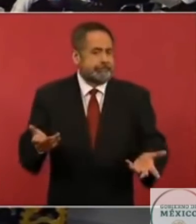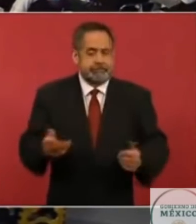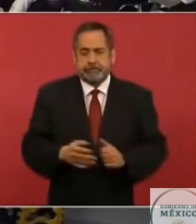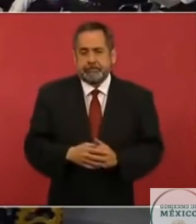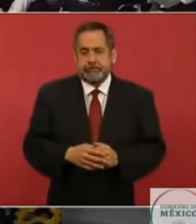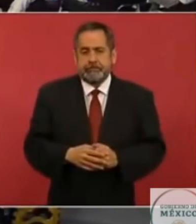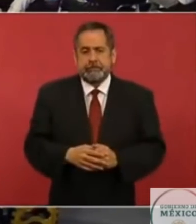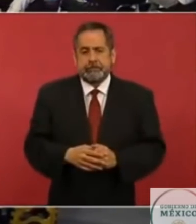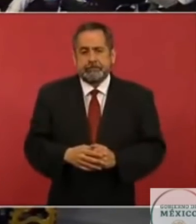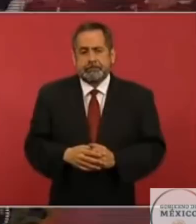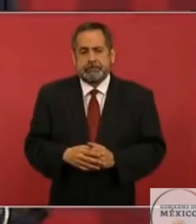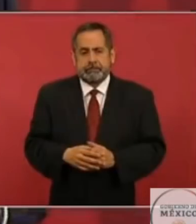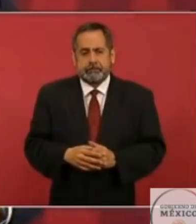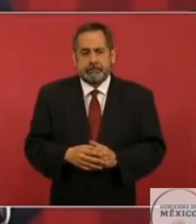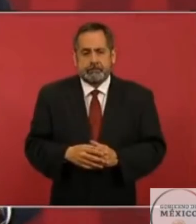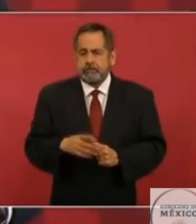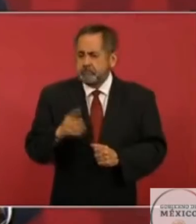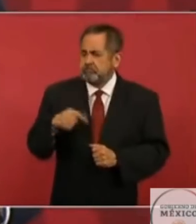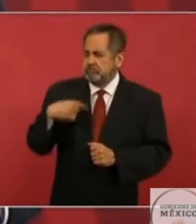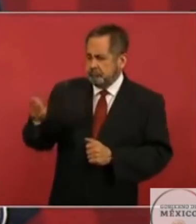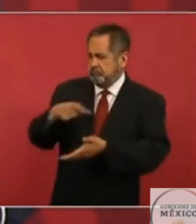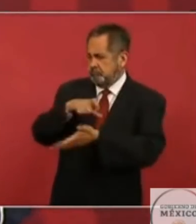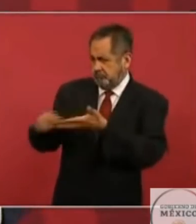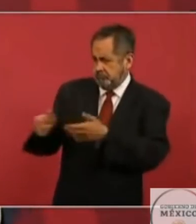se las compramos sí,